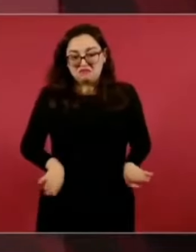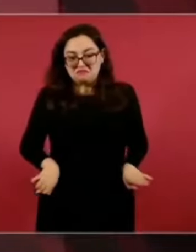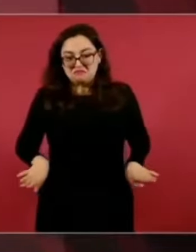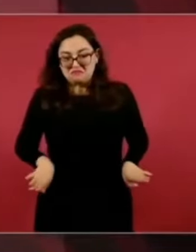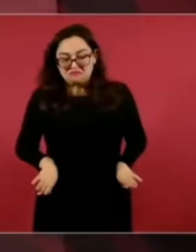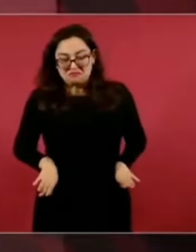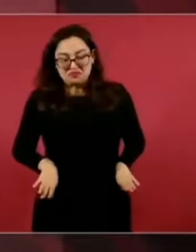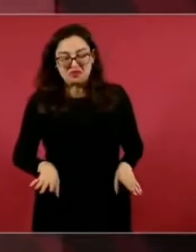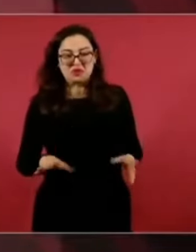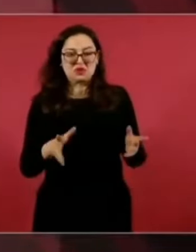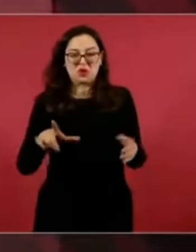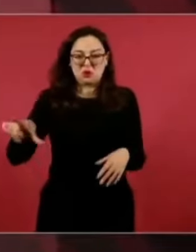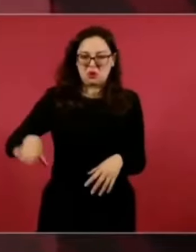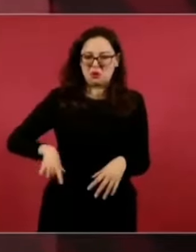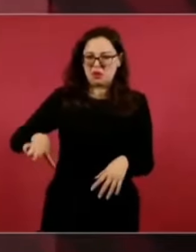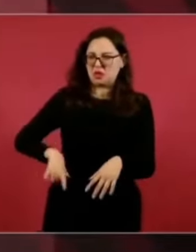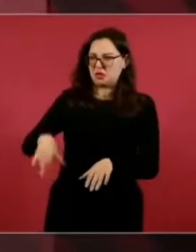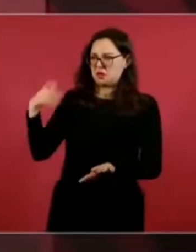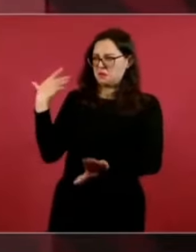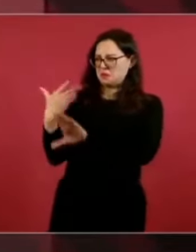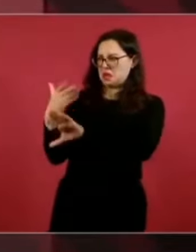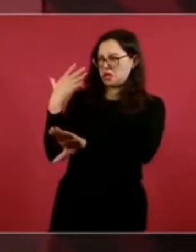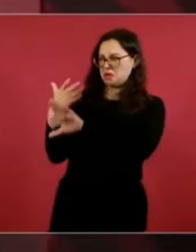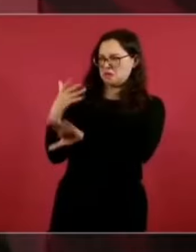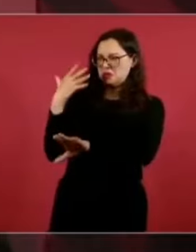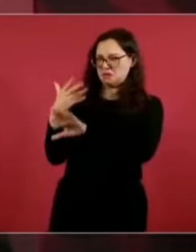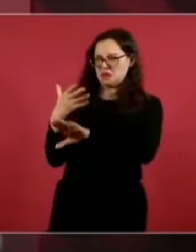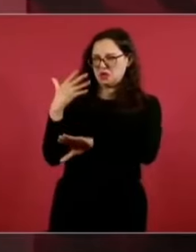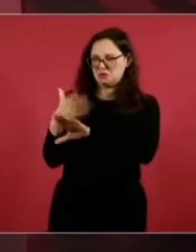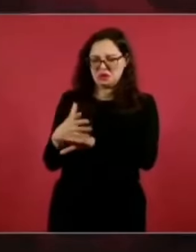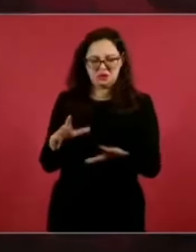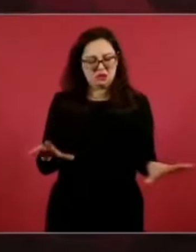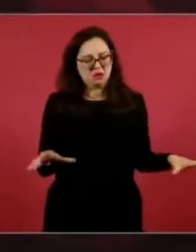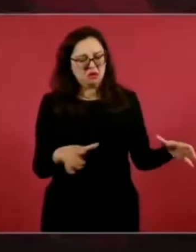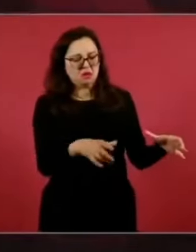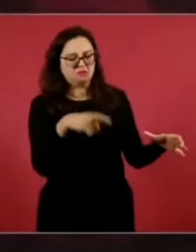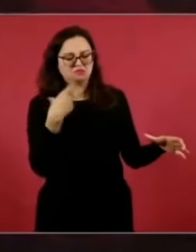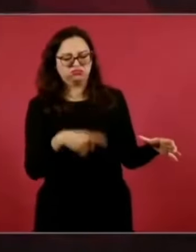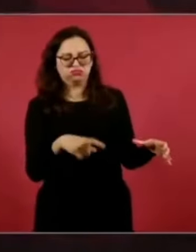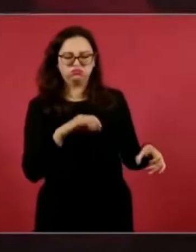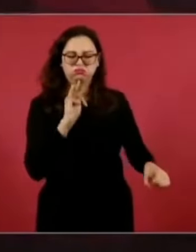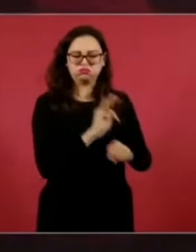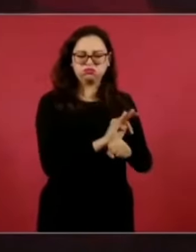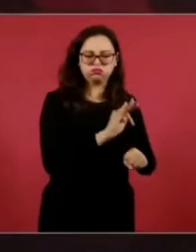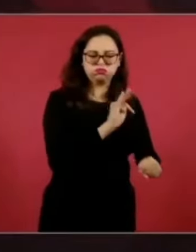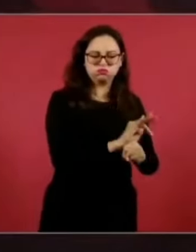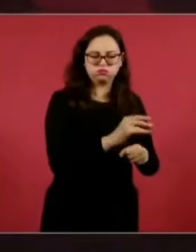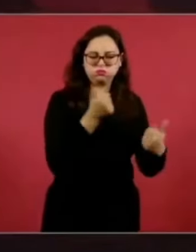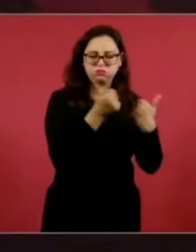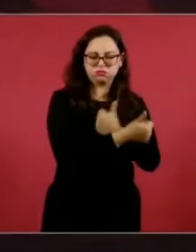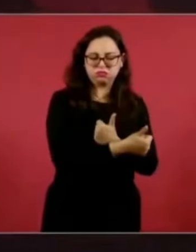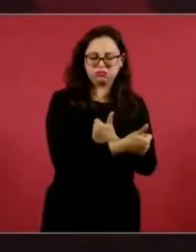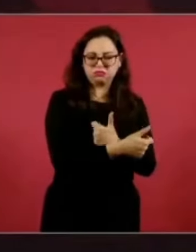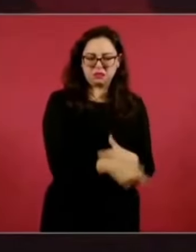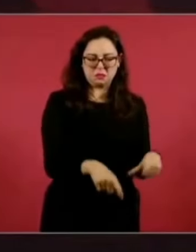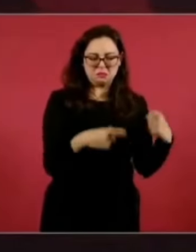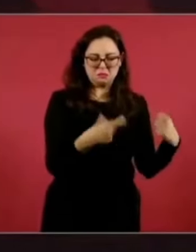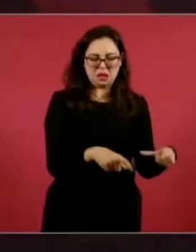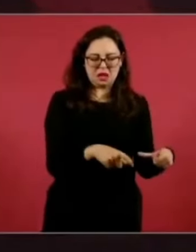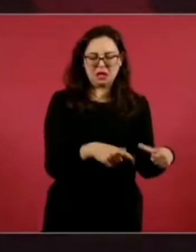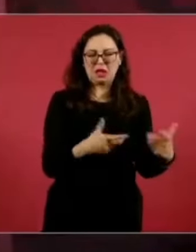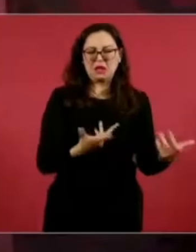consigna de defender a los potentados de México, a la oligarquía de México,